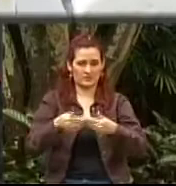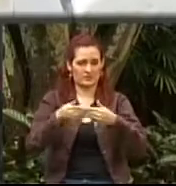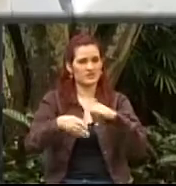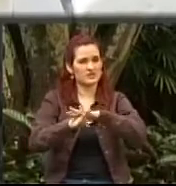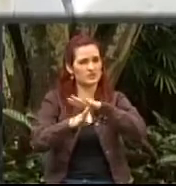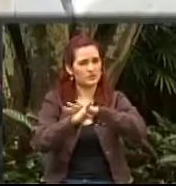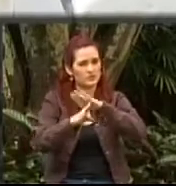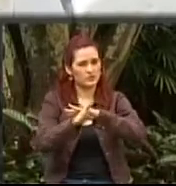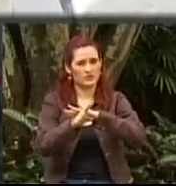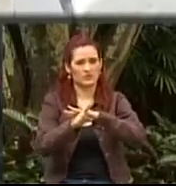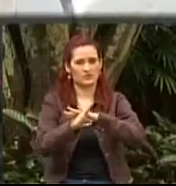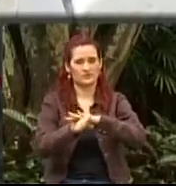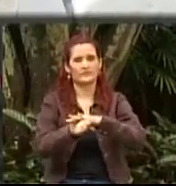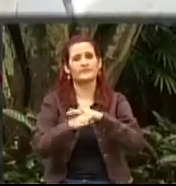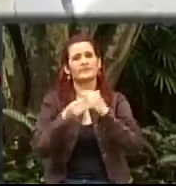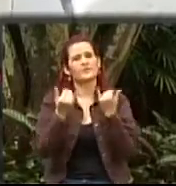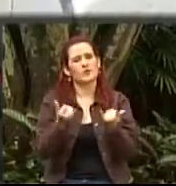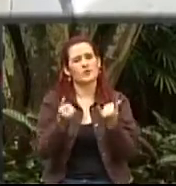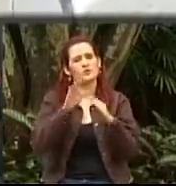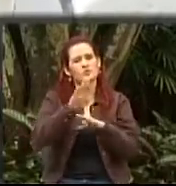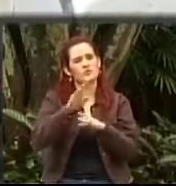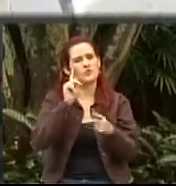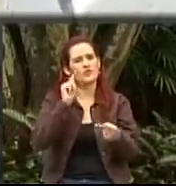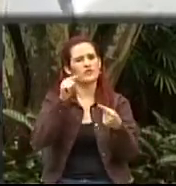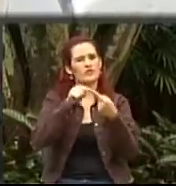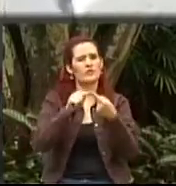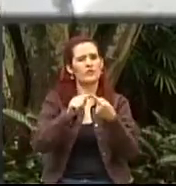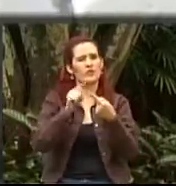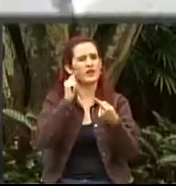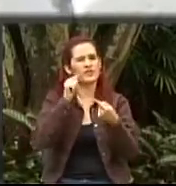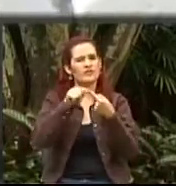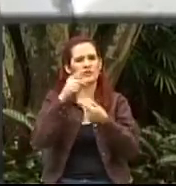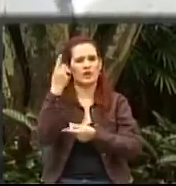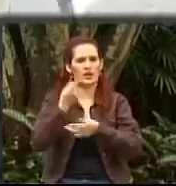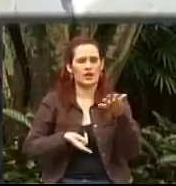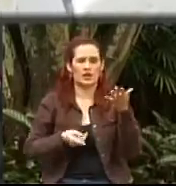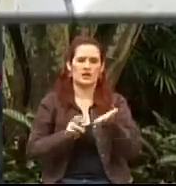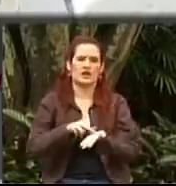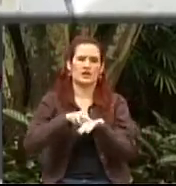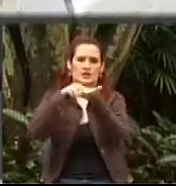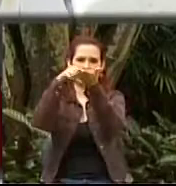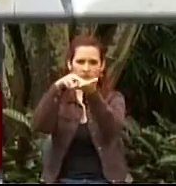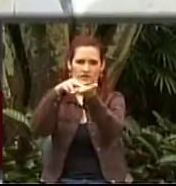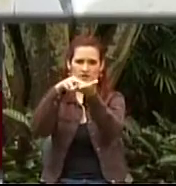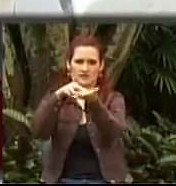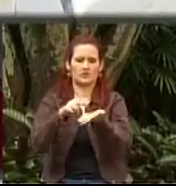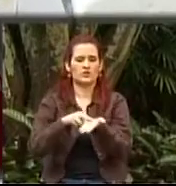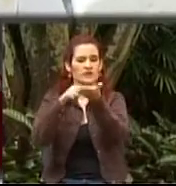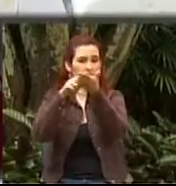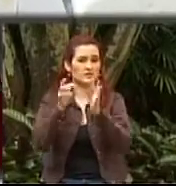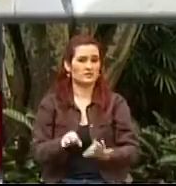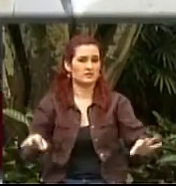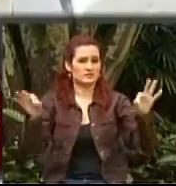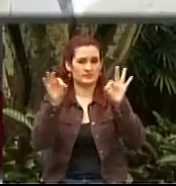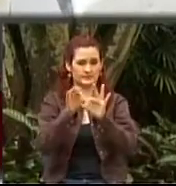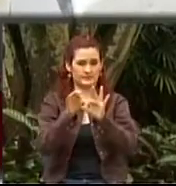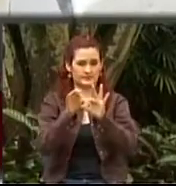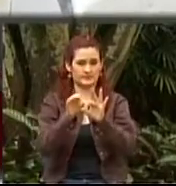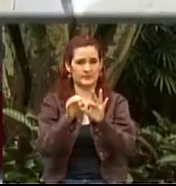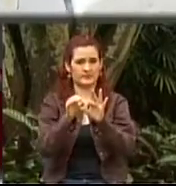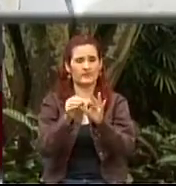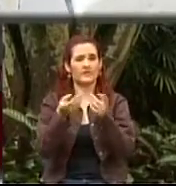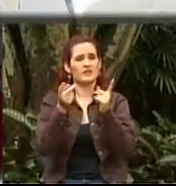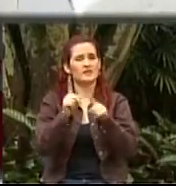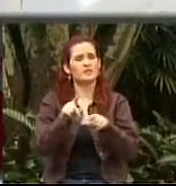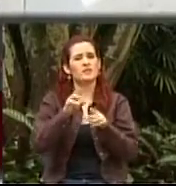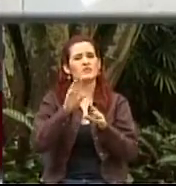y hoy desde un tópico muy importante que es la rehabilitación y haciendo énfasis en el programa de RBC,